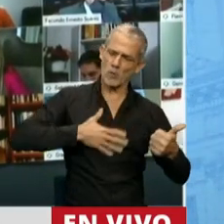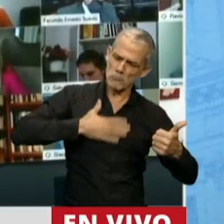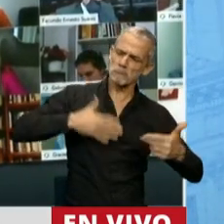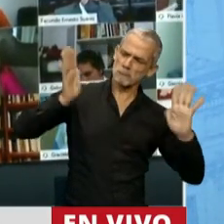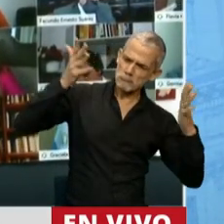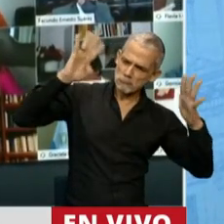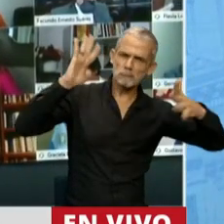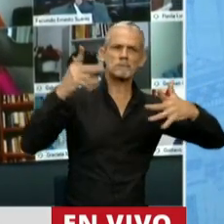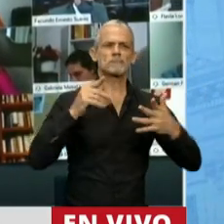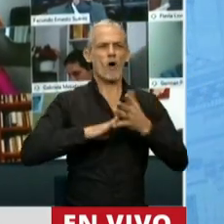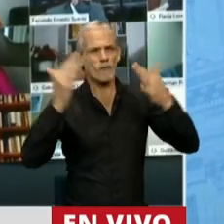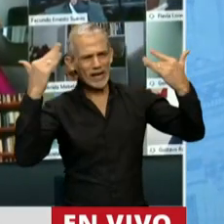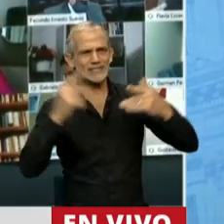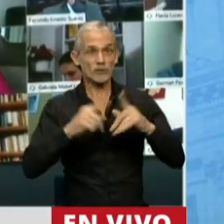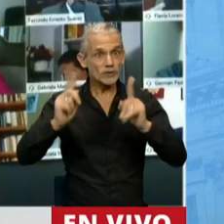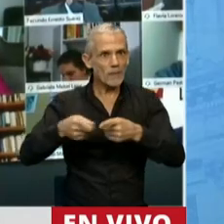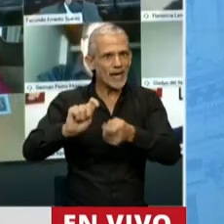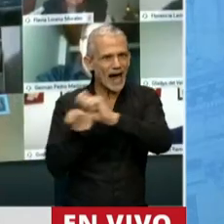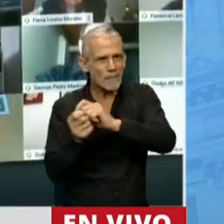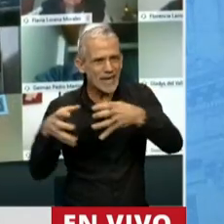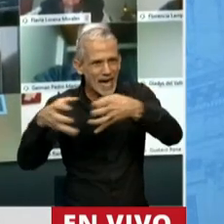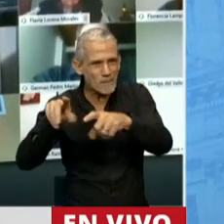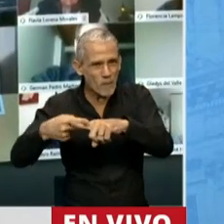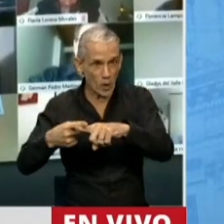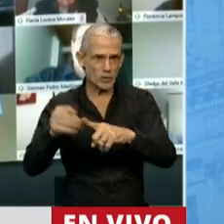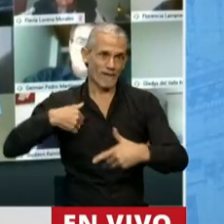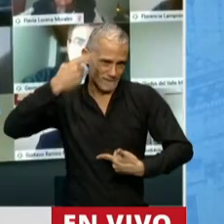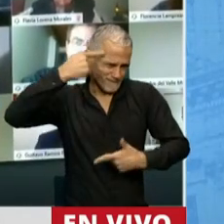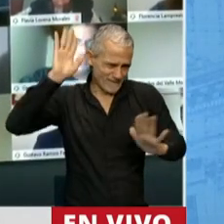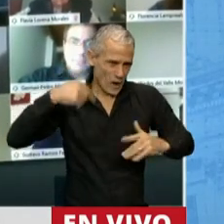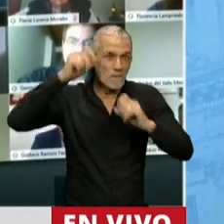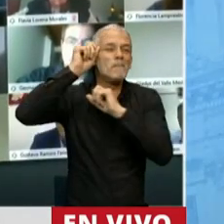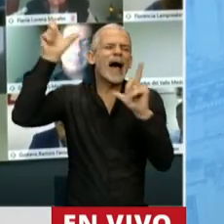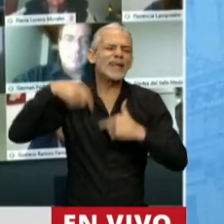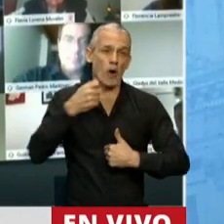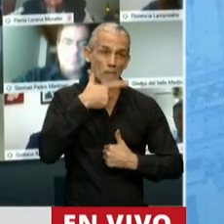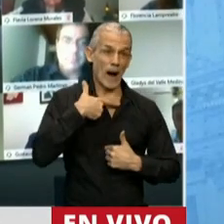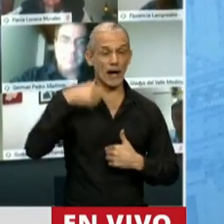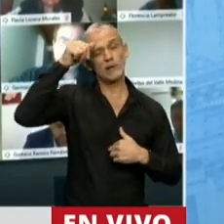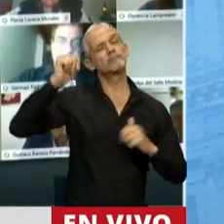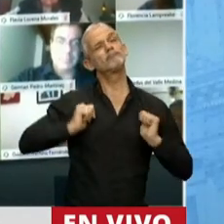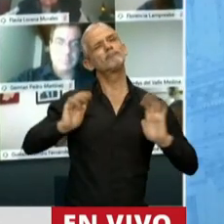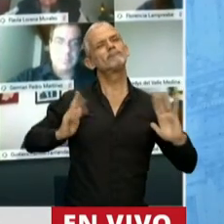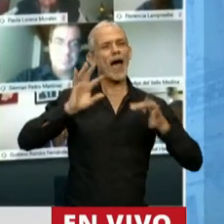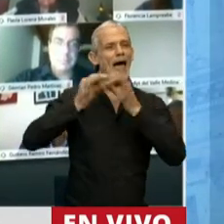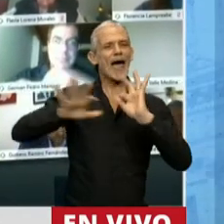gobierno, de Cambiemos también, me imagino a Macri veraneando en Europa,